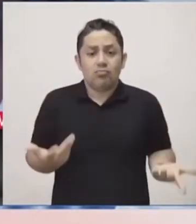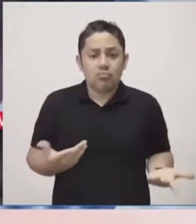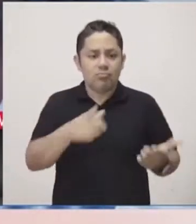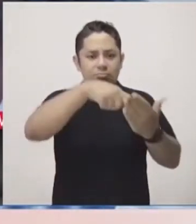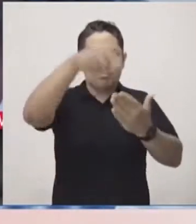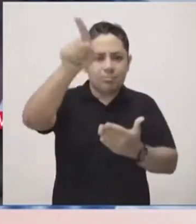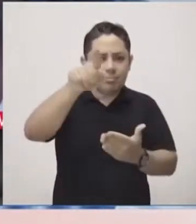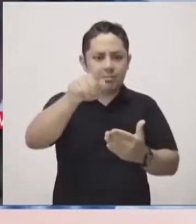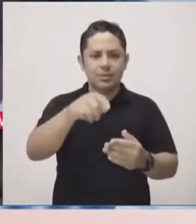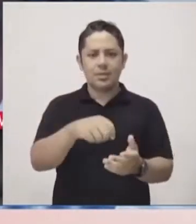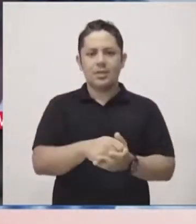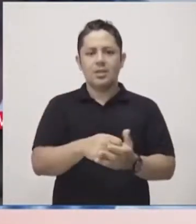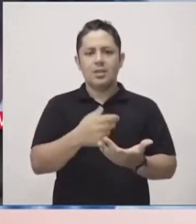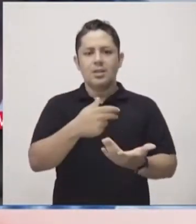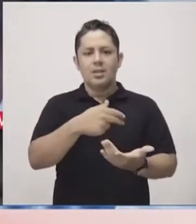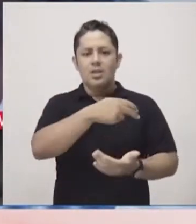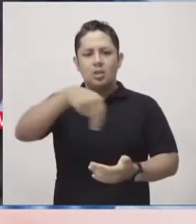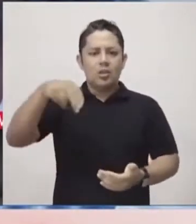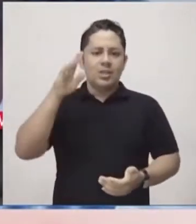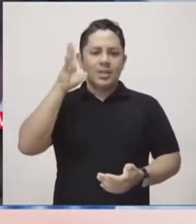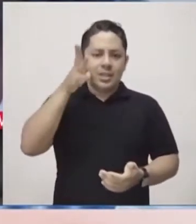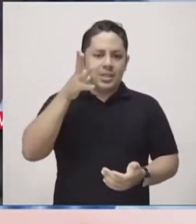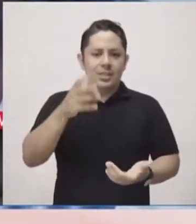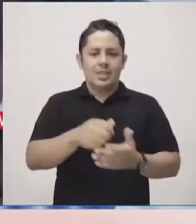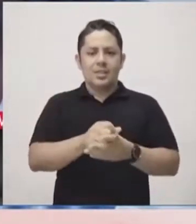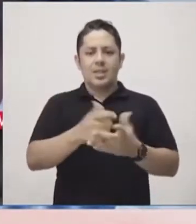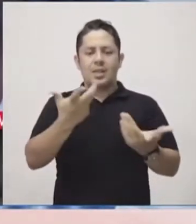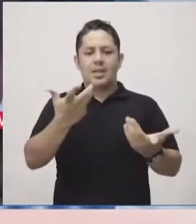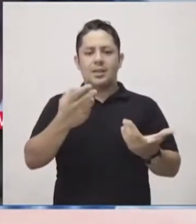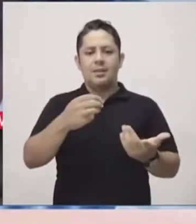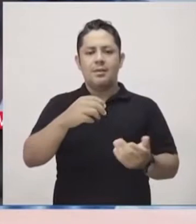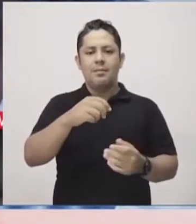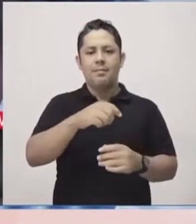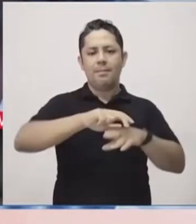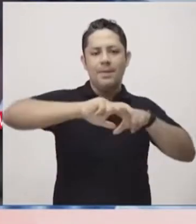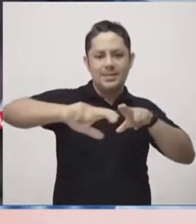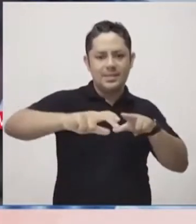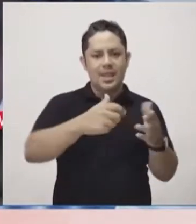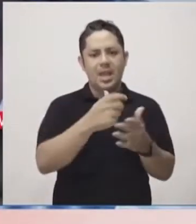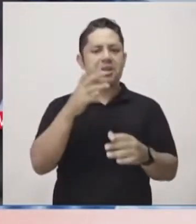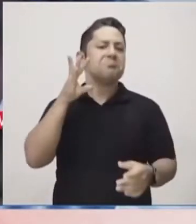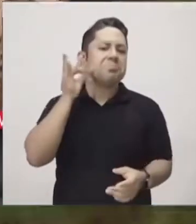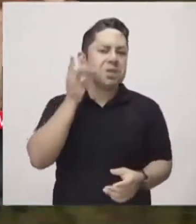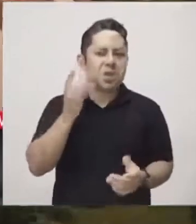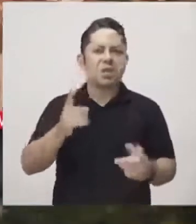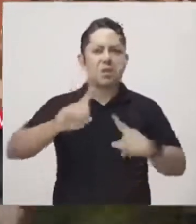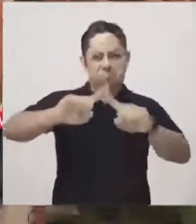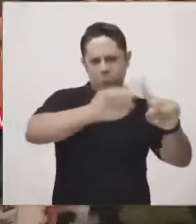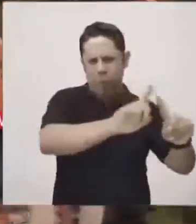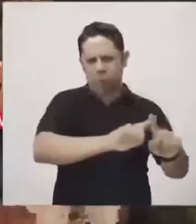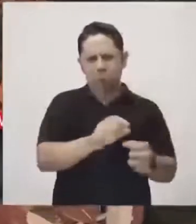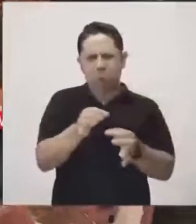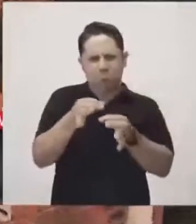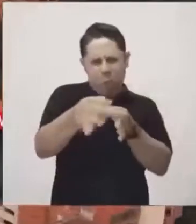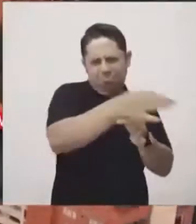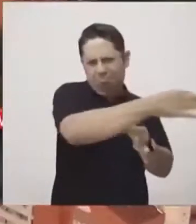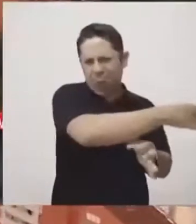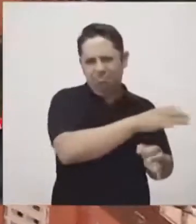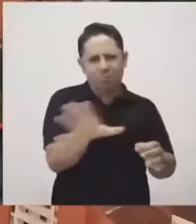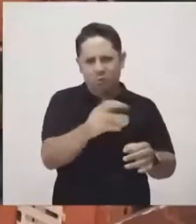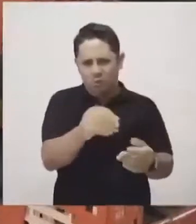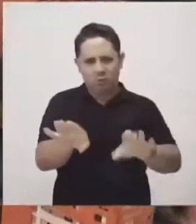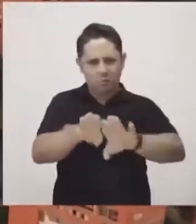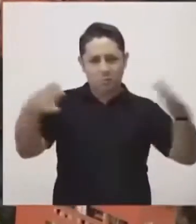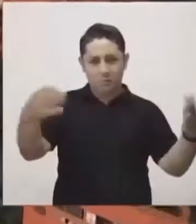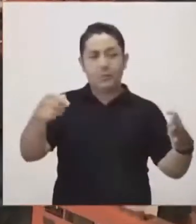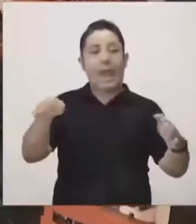y San Andrés, que también es uno que se autoriza. El alcalde de la capital antioqueña precisó